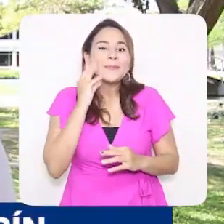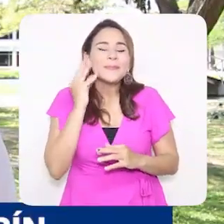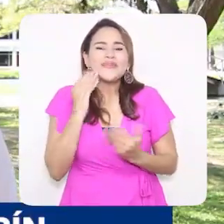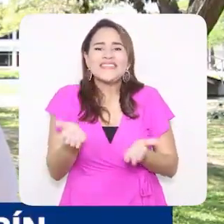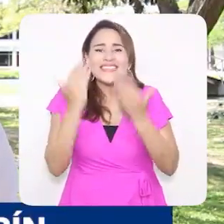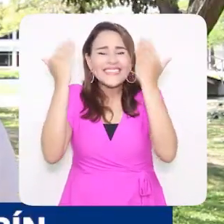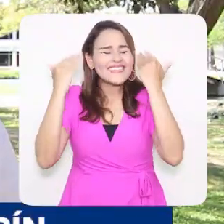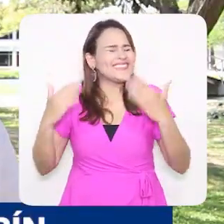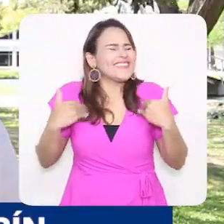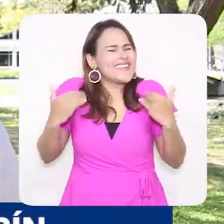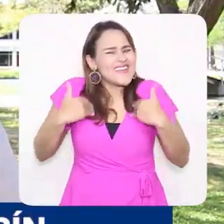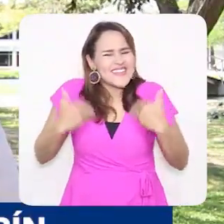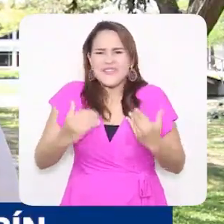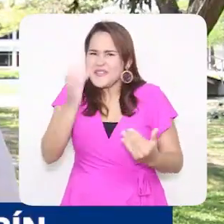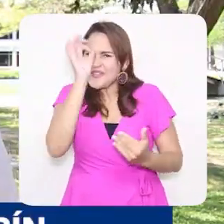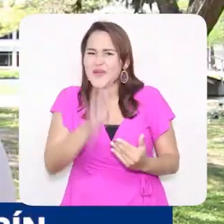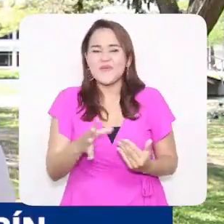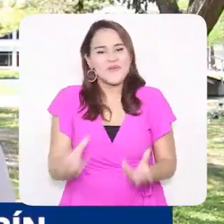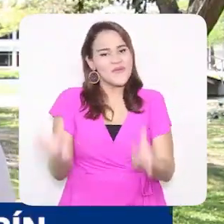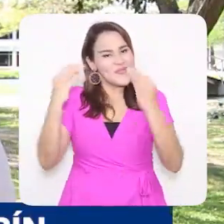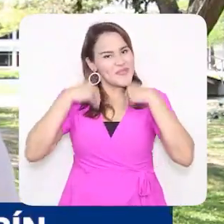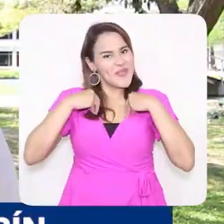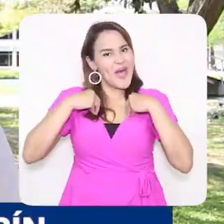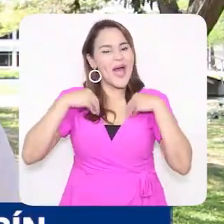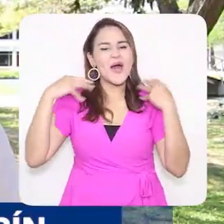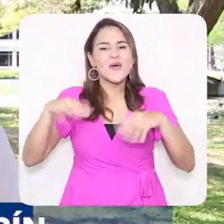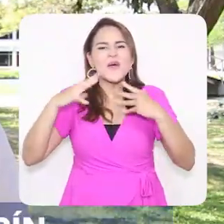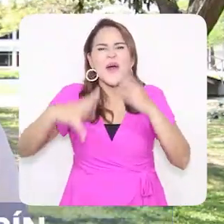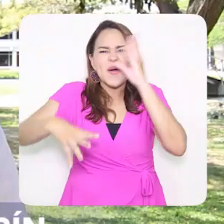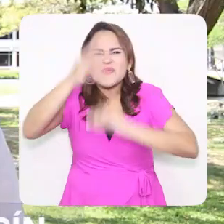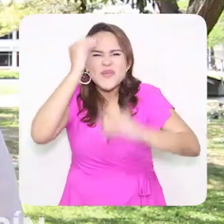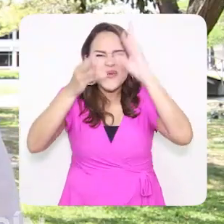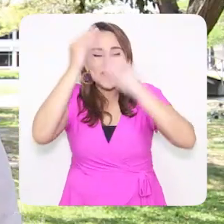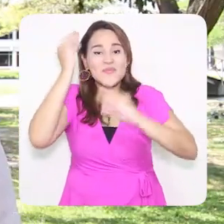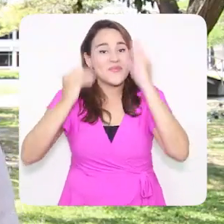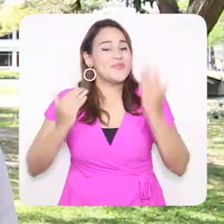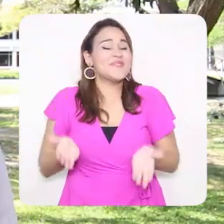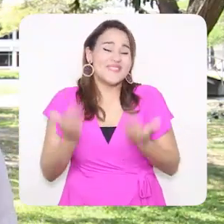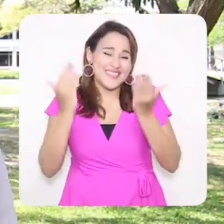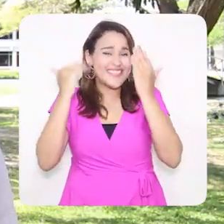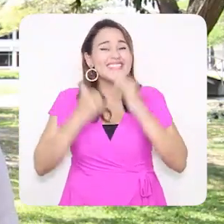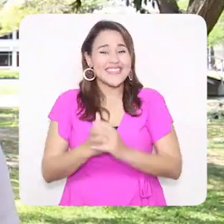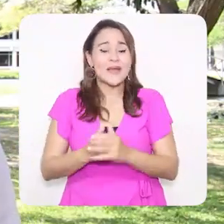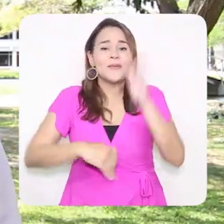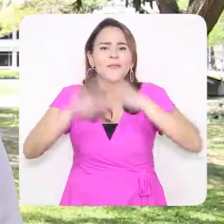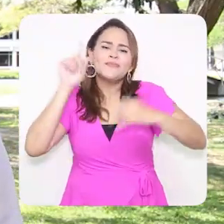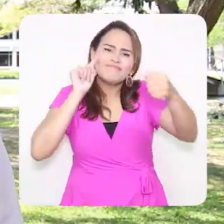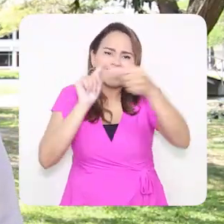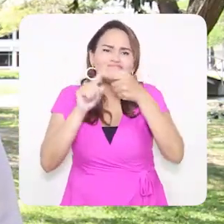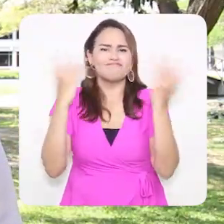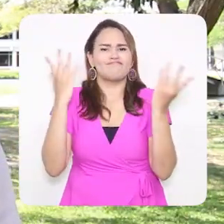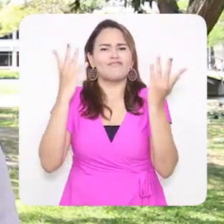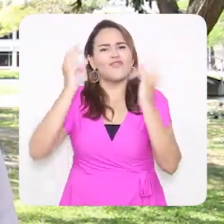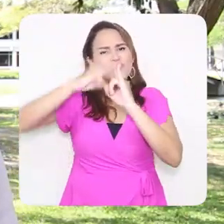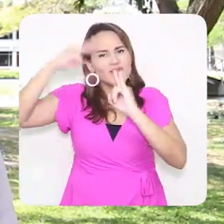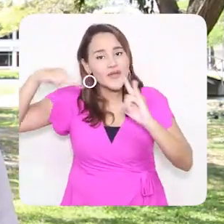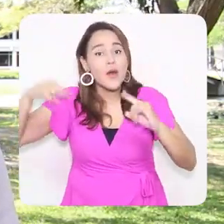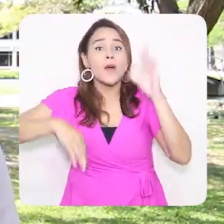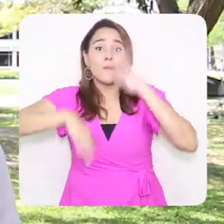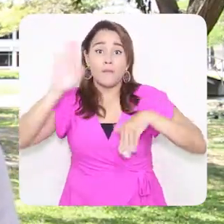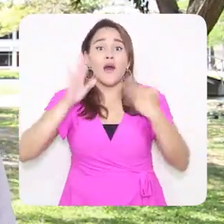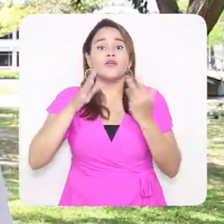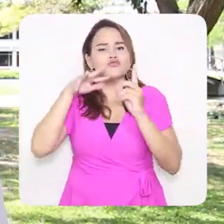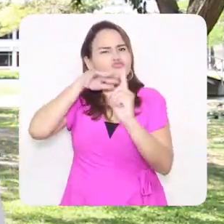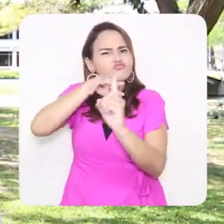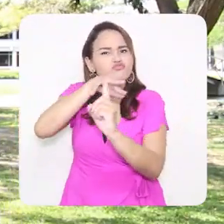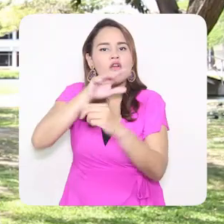muchos aprendizajes que van a revertirse para la Universidad, para la Facultad de Ciencias de la Educación